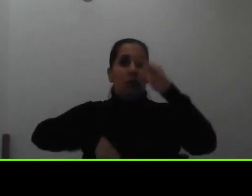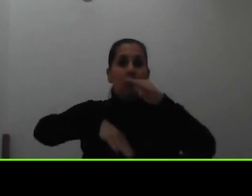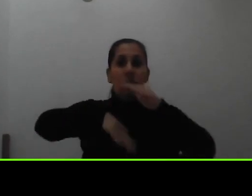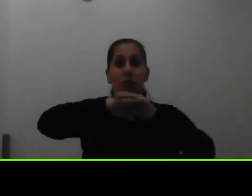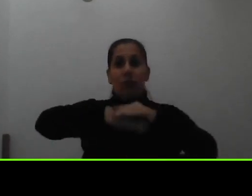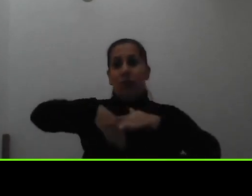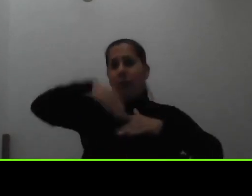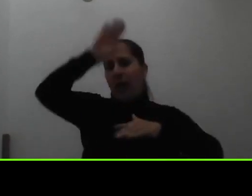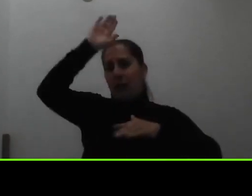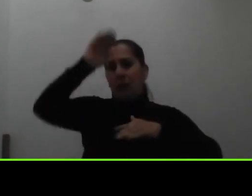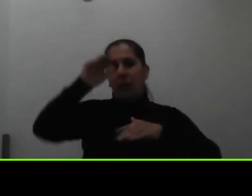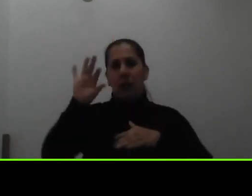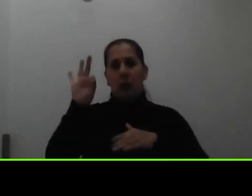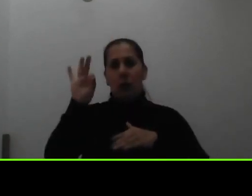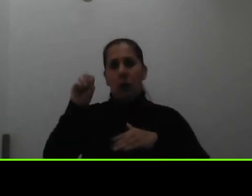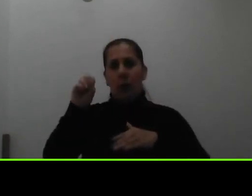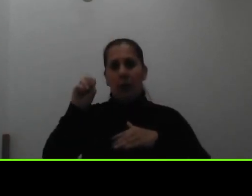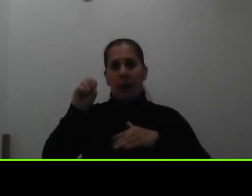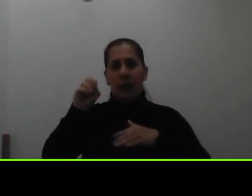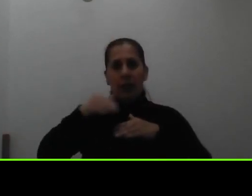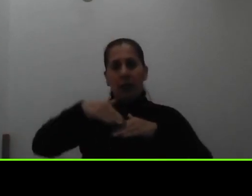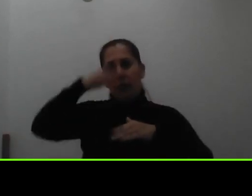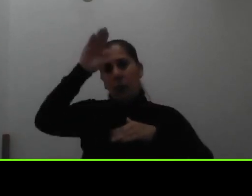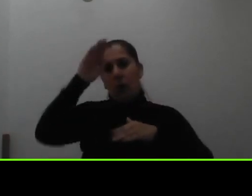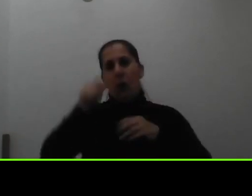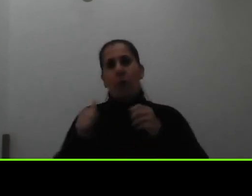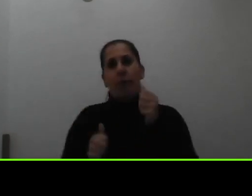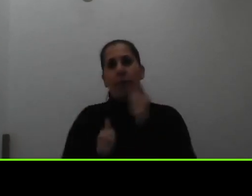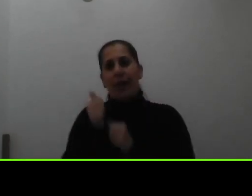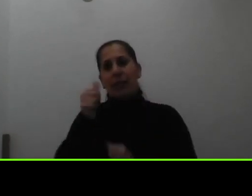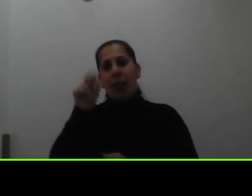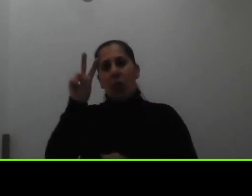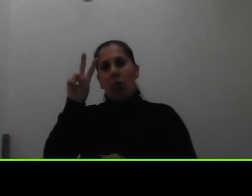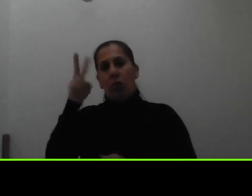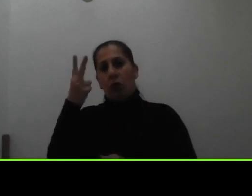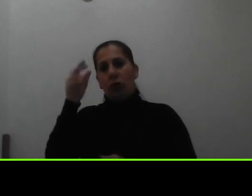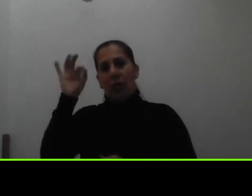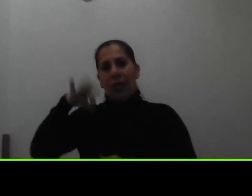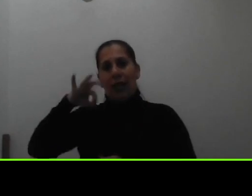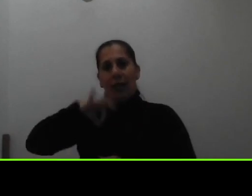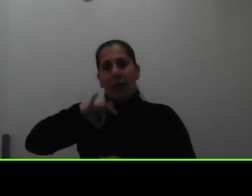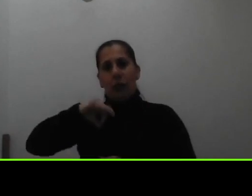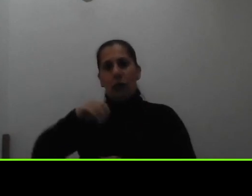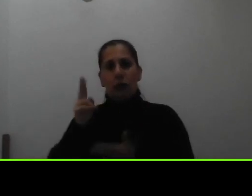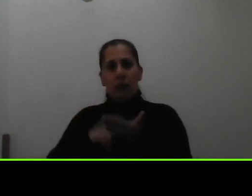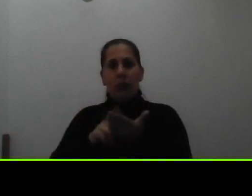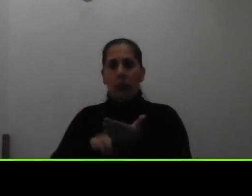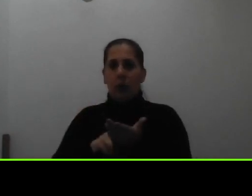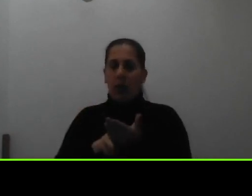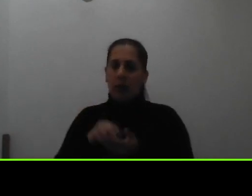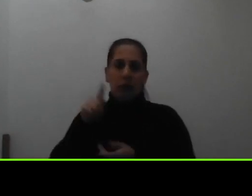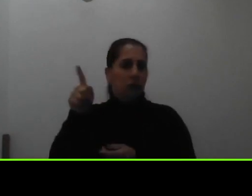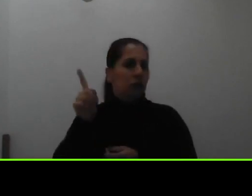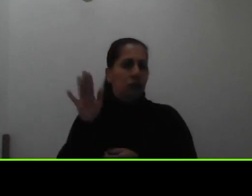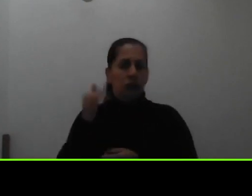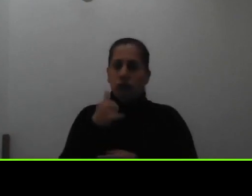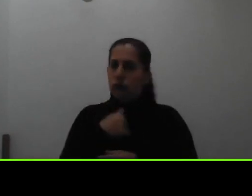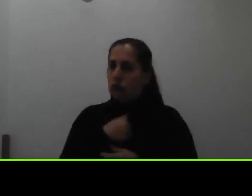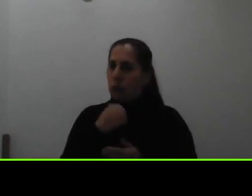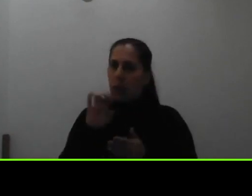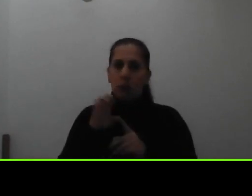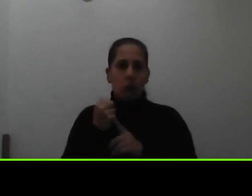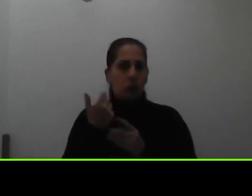y más de doce créditos matriculados esa beca no mide situación socioeconómica no mide